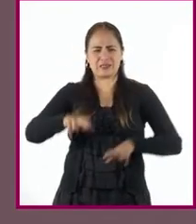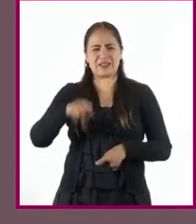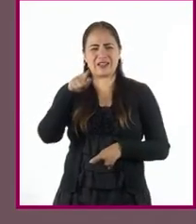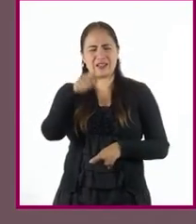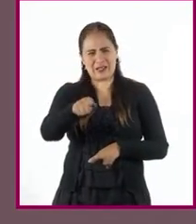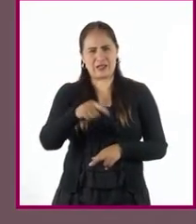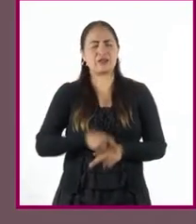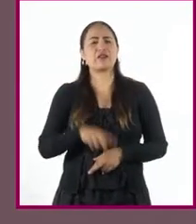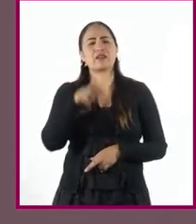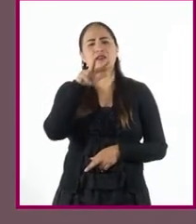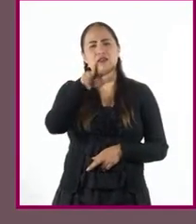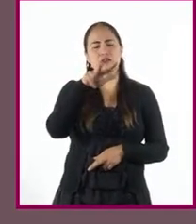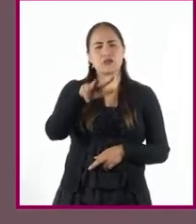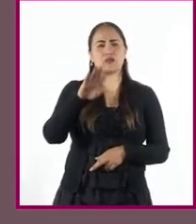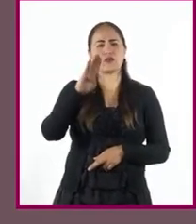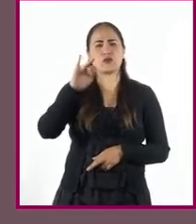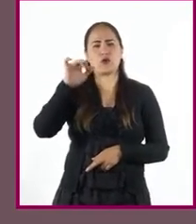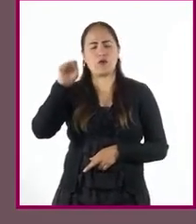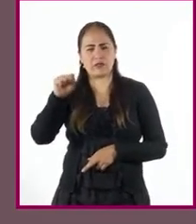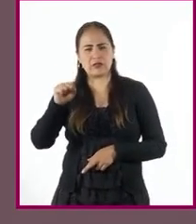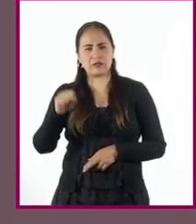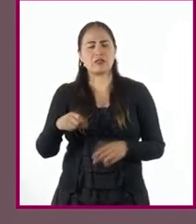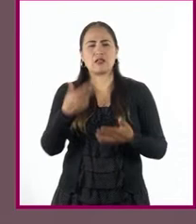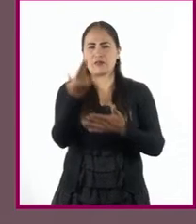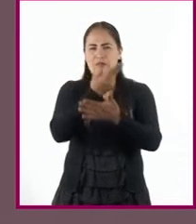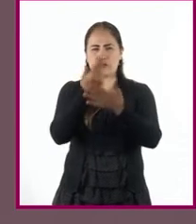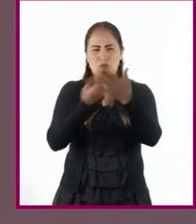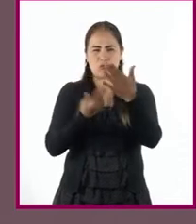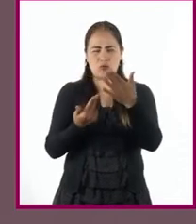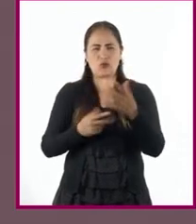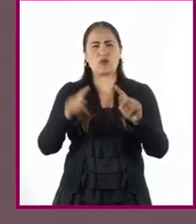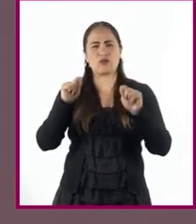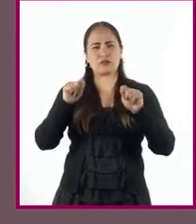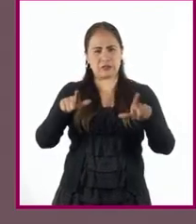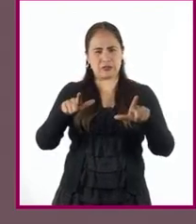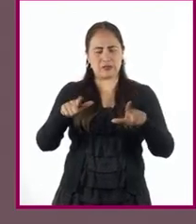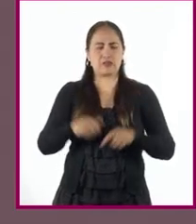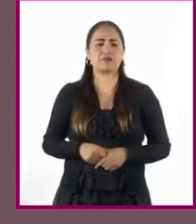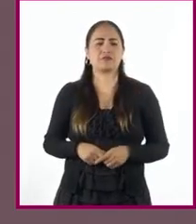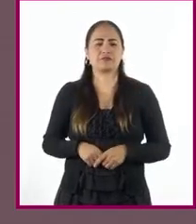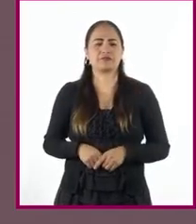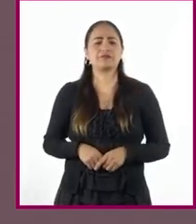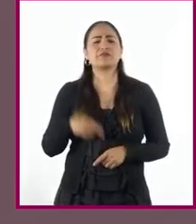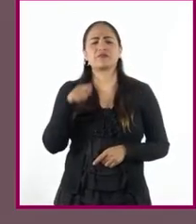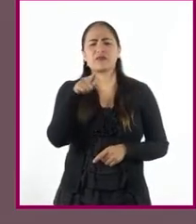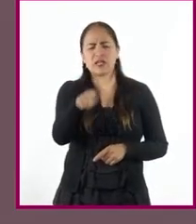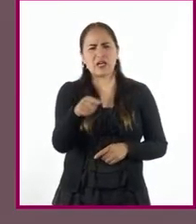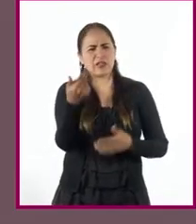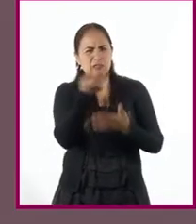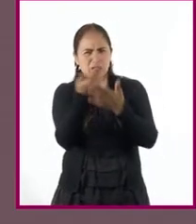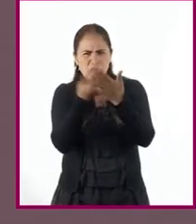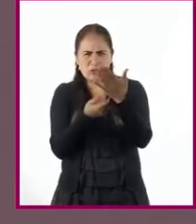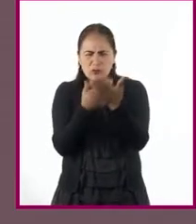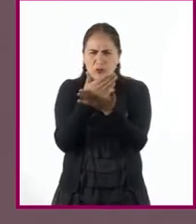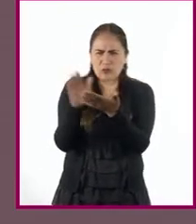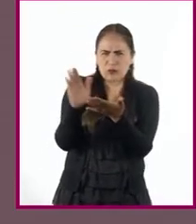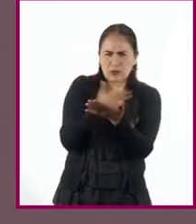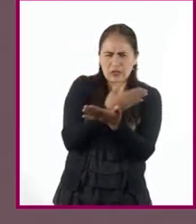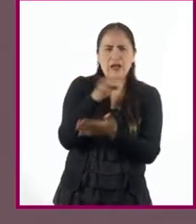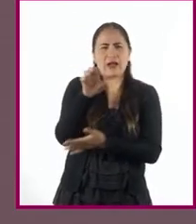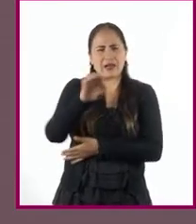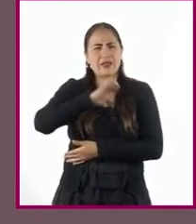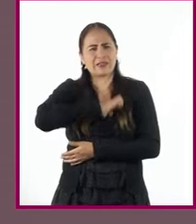18 bis del lienzo de Tlaxcala, pues iconográficamente se diferencia de manera considerable de los